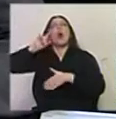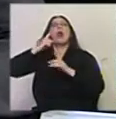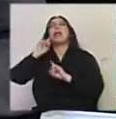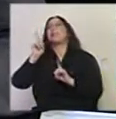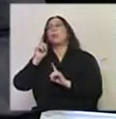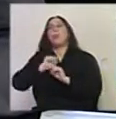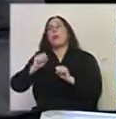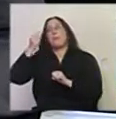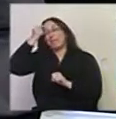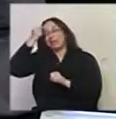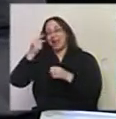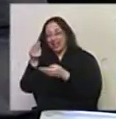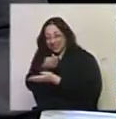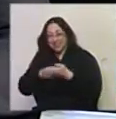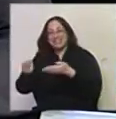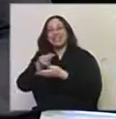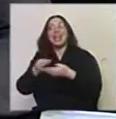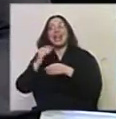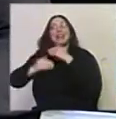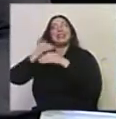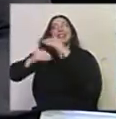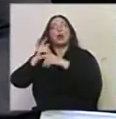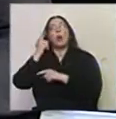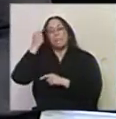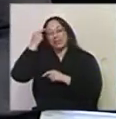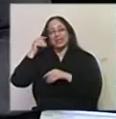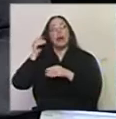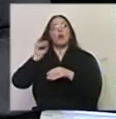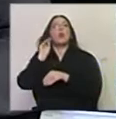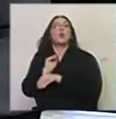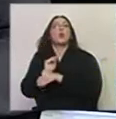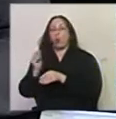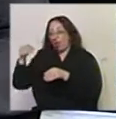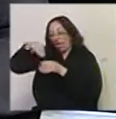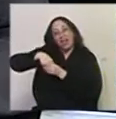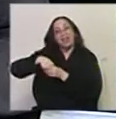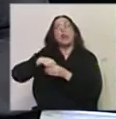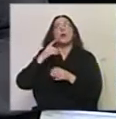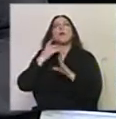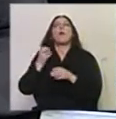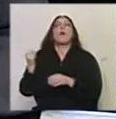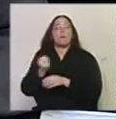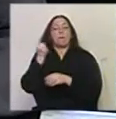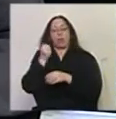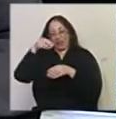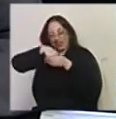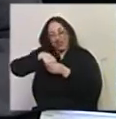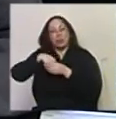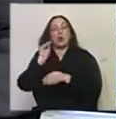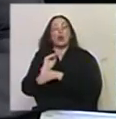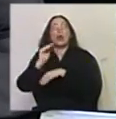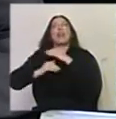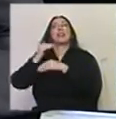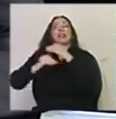diseñar una estrategia de desarrollo si uno no piensa en la cultura. En la cultura como un factor fundamental en el desarrollo. Por lo tanto,